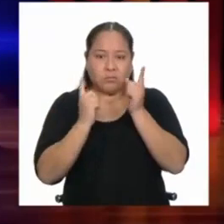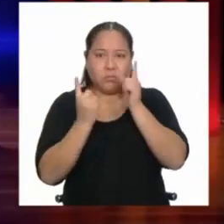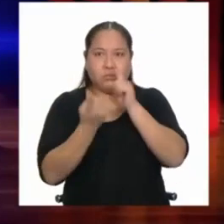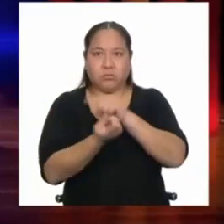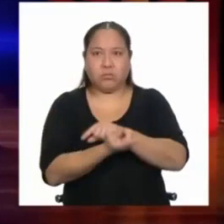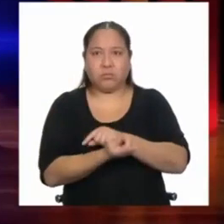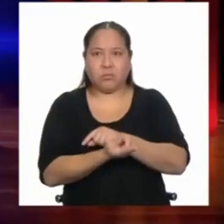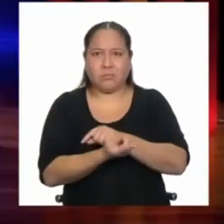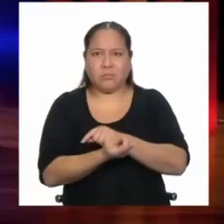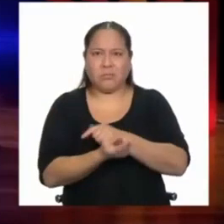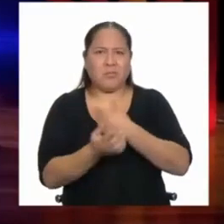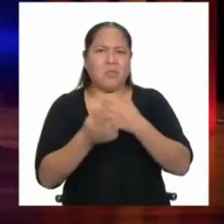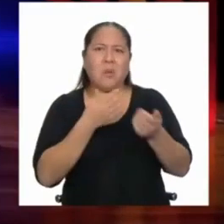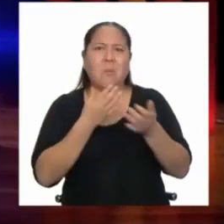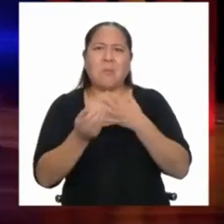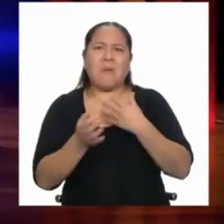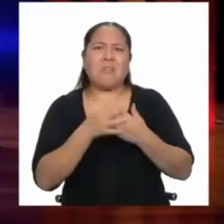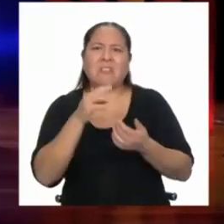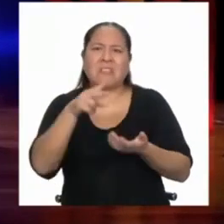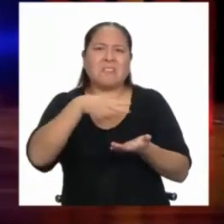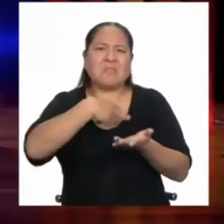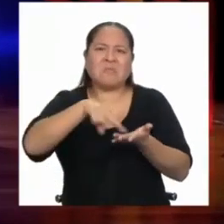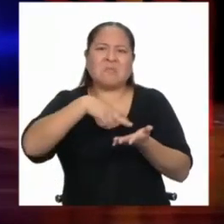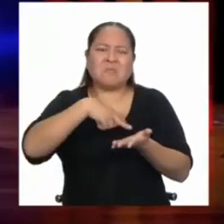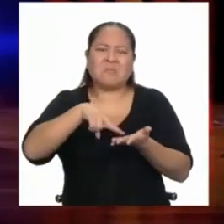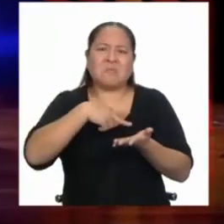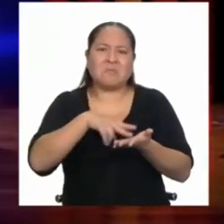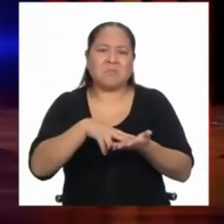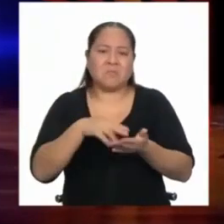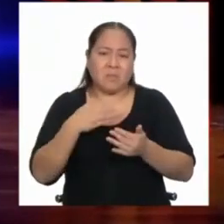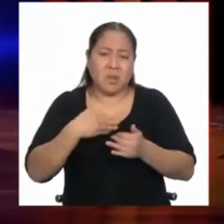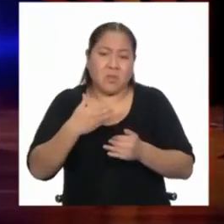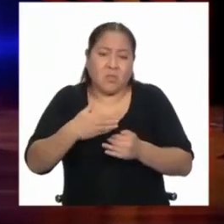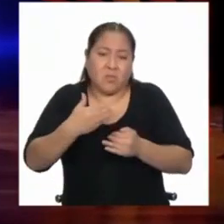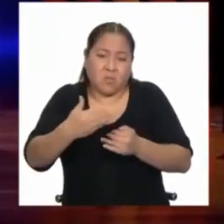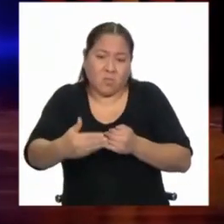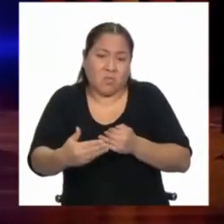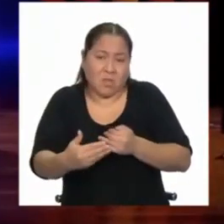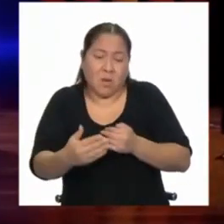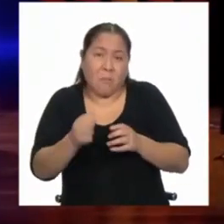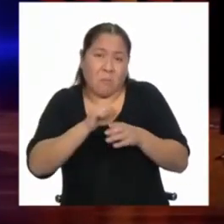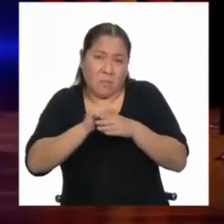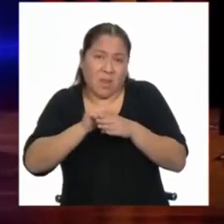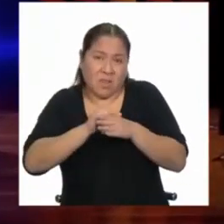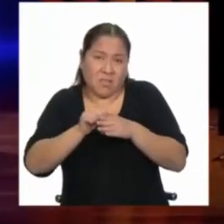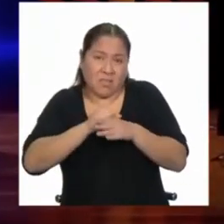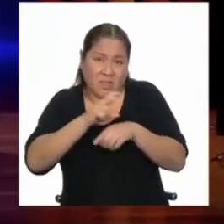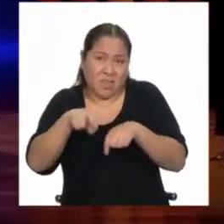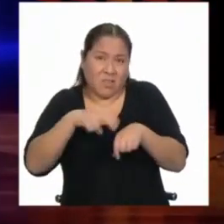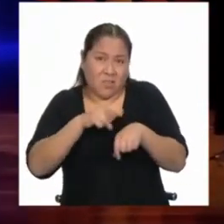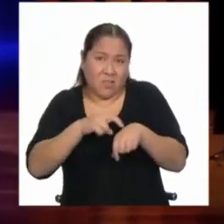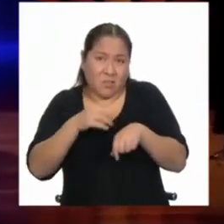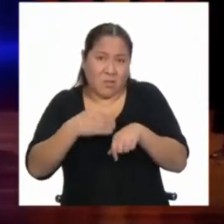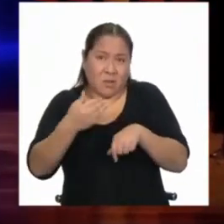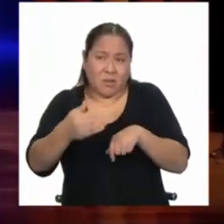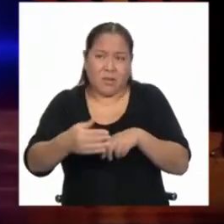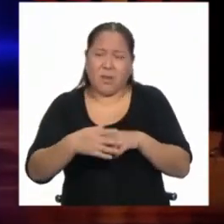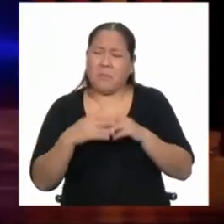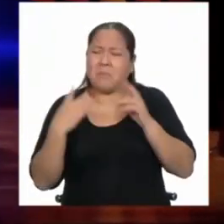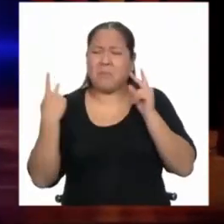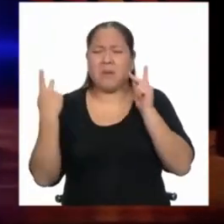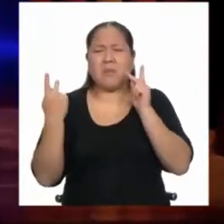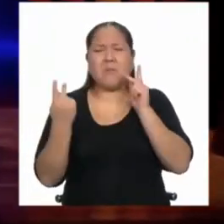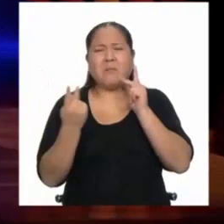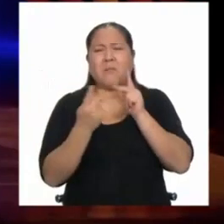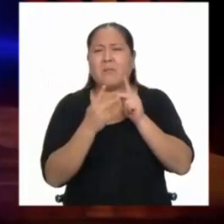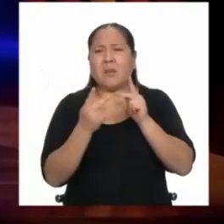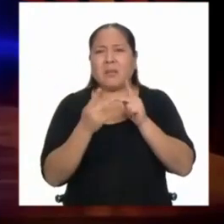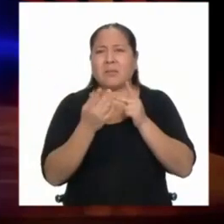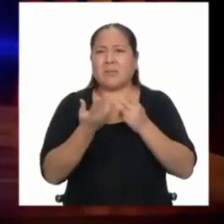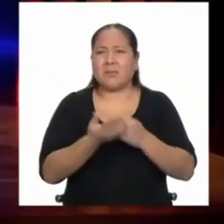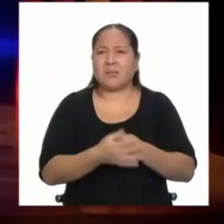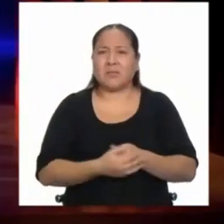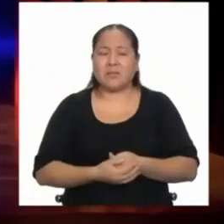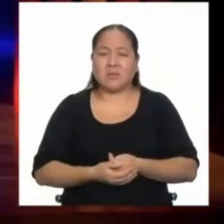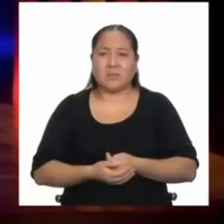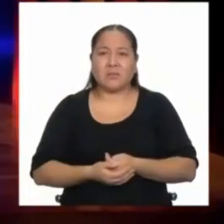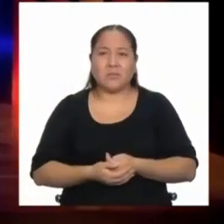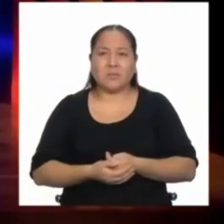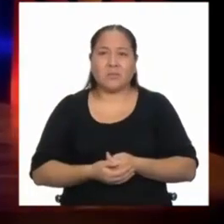lo último que nos preocupa es que sean grandes bailarines, pero fue una consecuencia natural, y de pronto eran magníficos, y había que hacer,